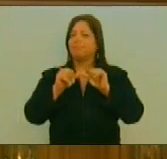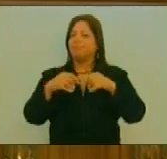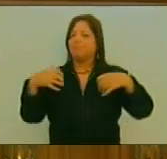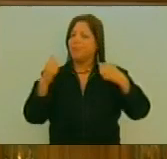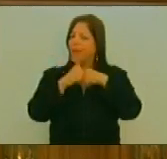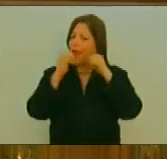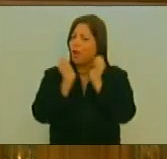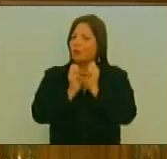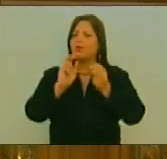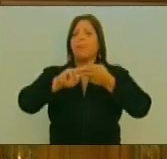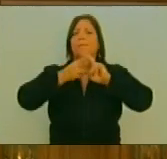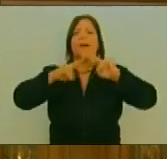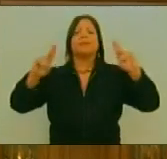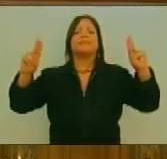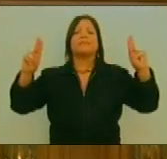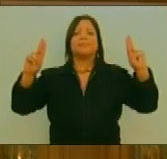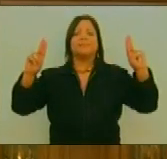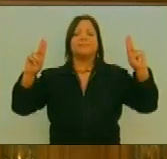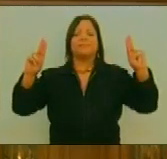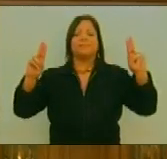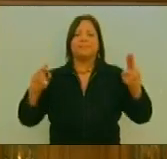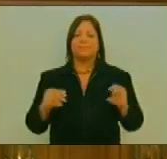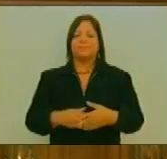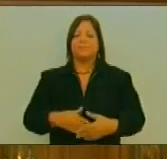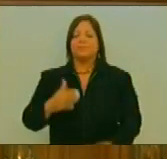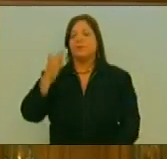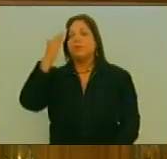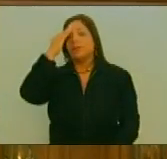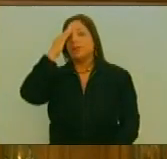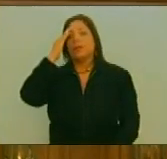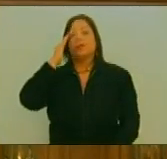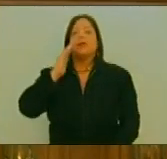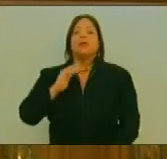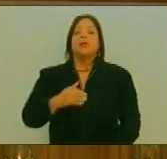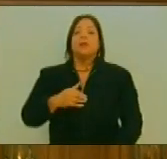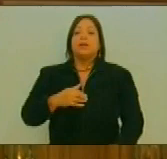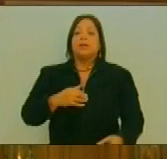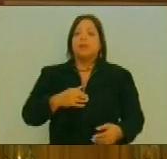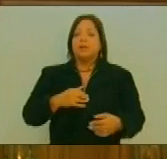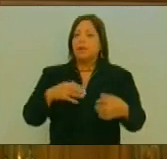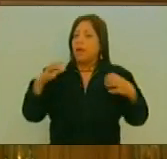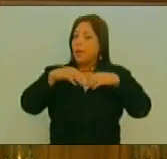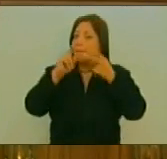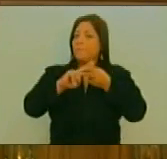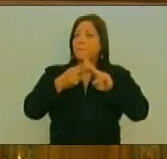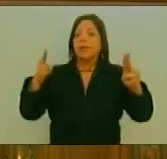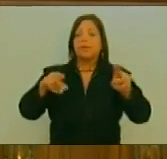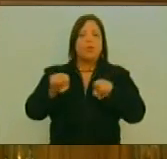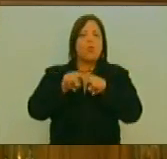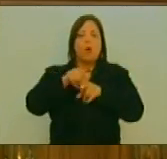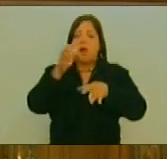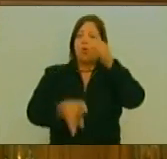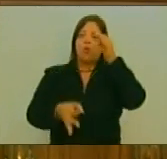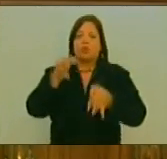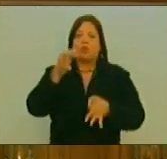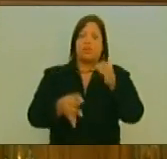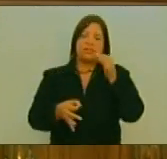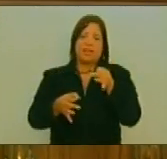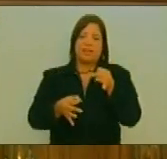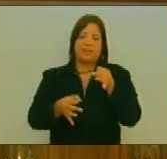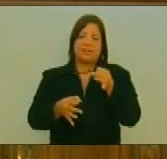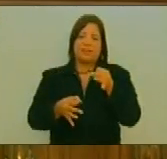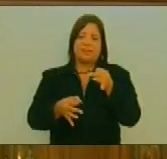Lucha Por La Paz Y Sabemos Que Decir La Lucha Por La Paz Es La Lucha Por La Justicia Es La Lucha